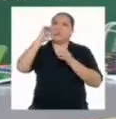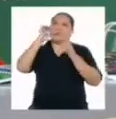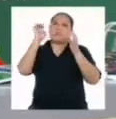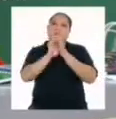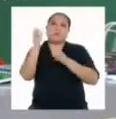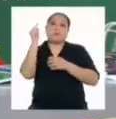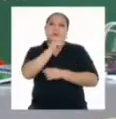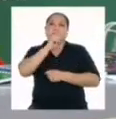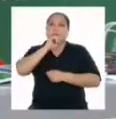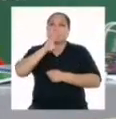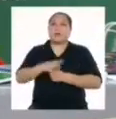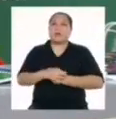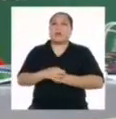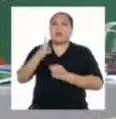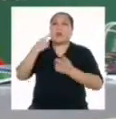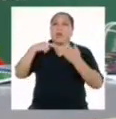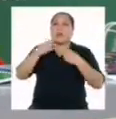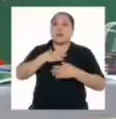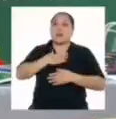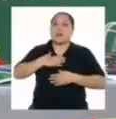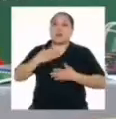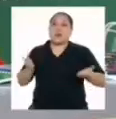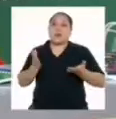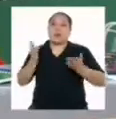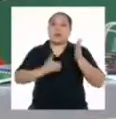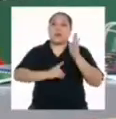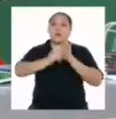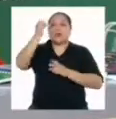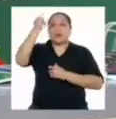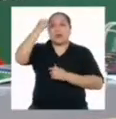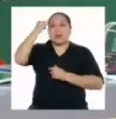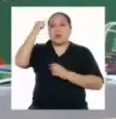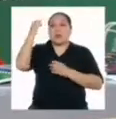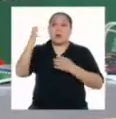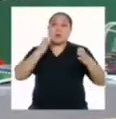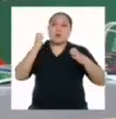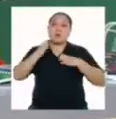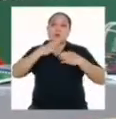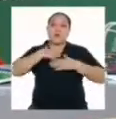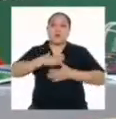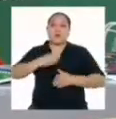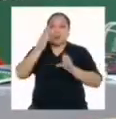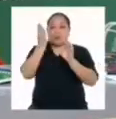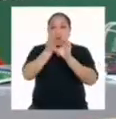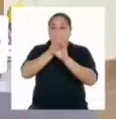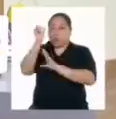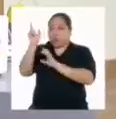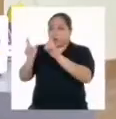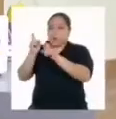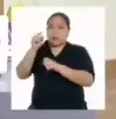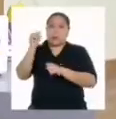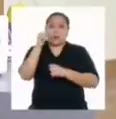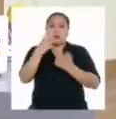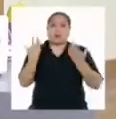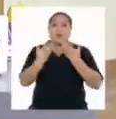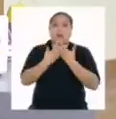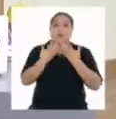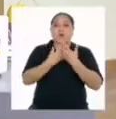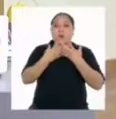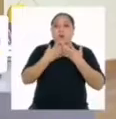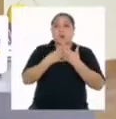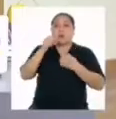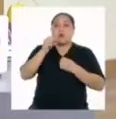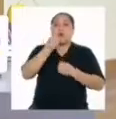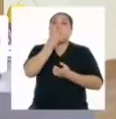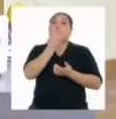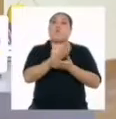Por ejemplo, aquí dice que la recreación promueve el desarrollo intelectual, emocional, físico y psicológico de las personas. Esto tiene que ver